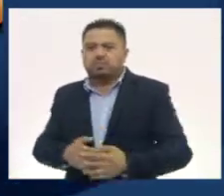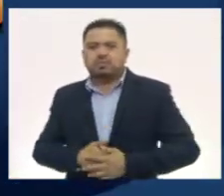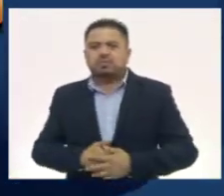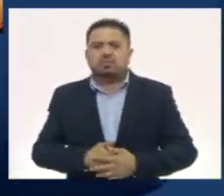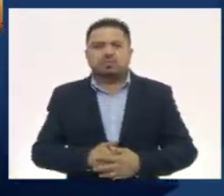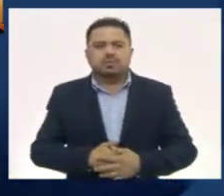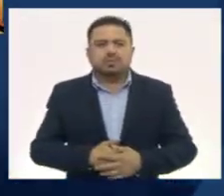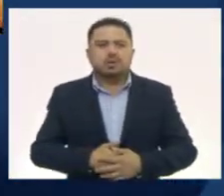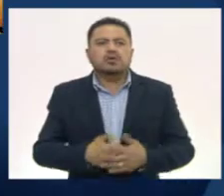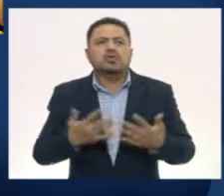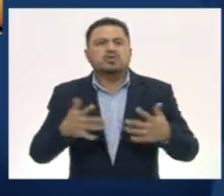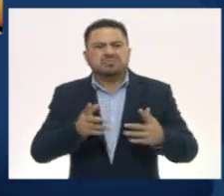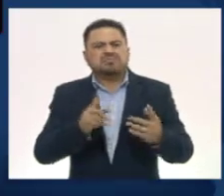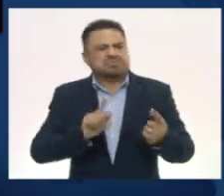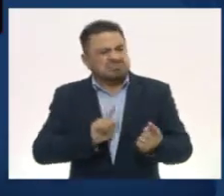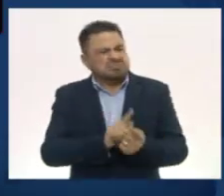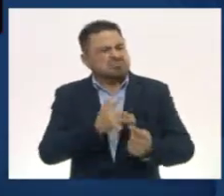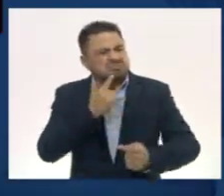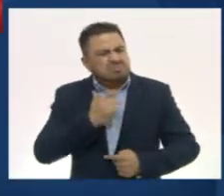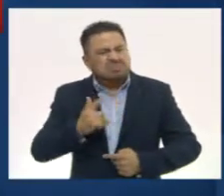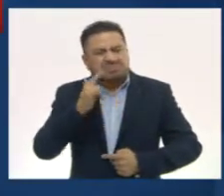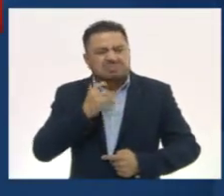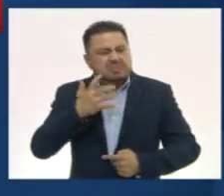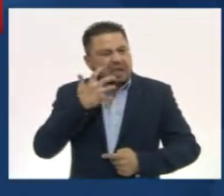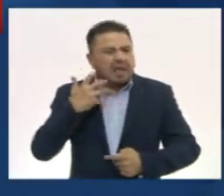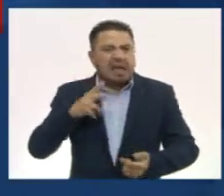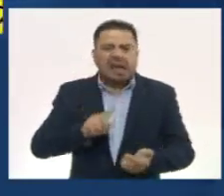Lucha, lucha valiente jaguar.